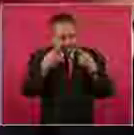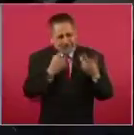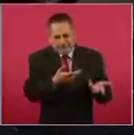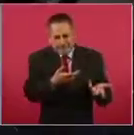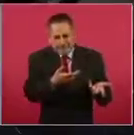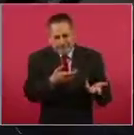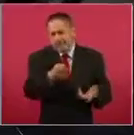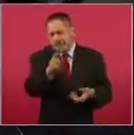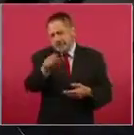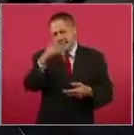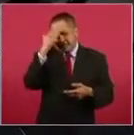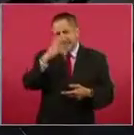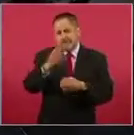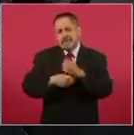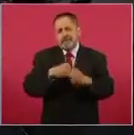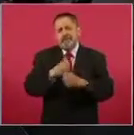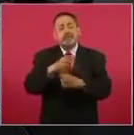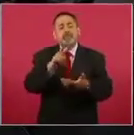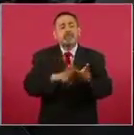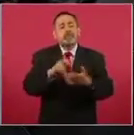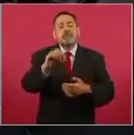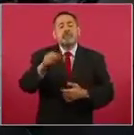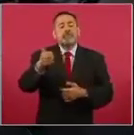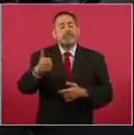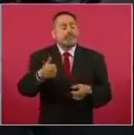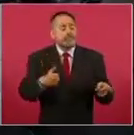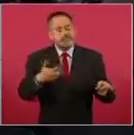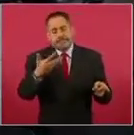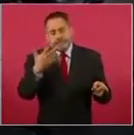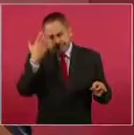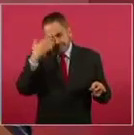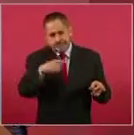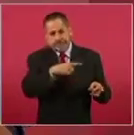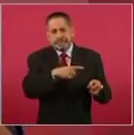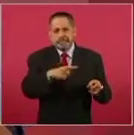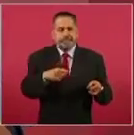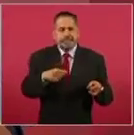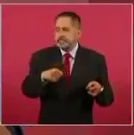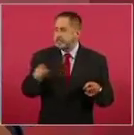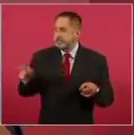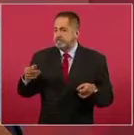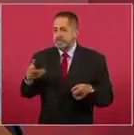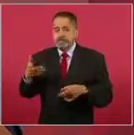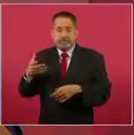nada más se robaron la presidencia